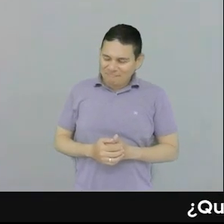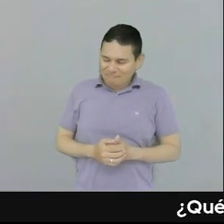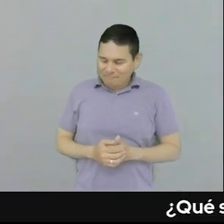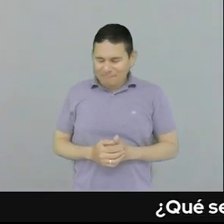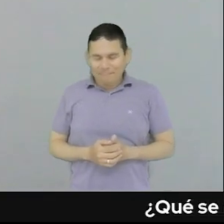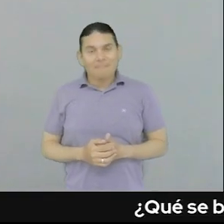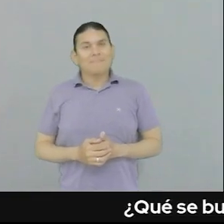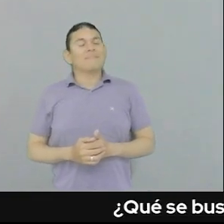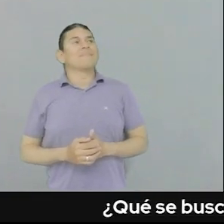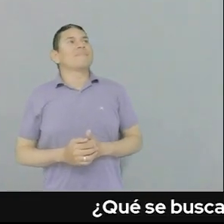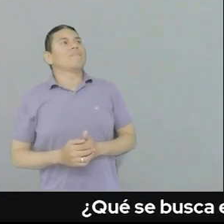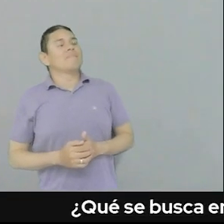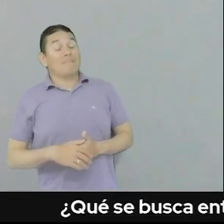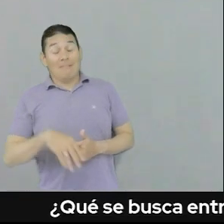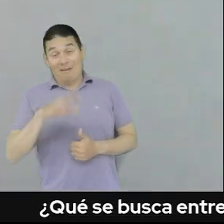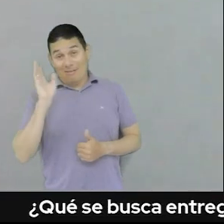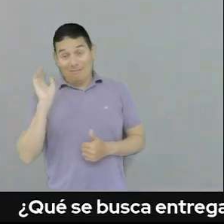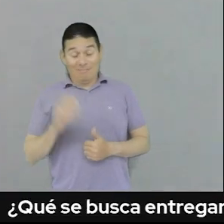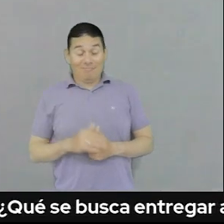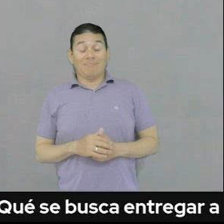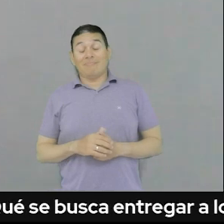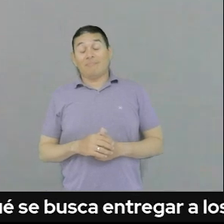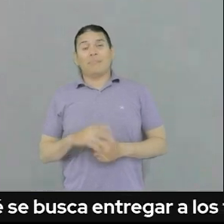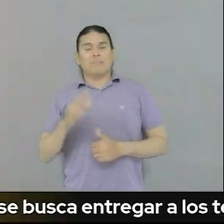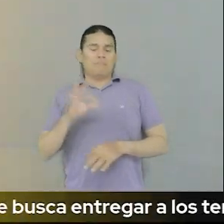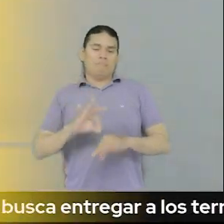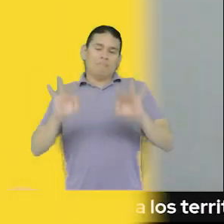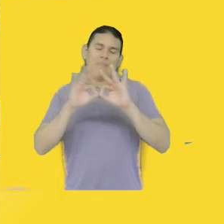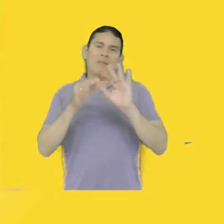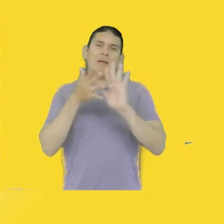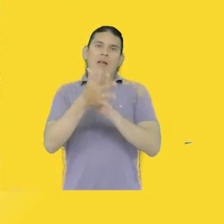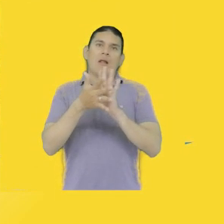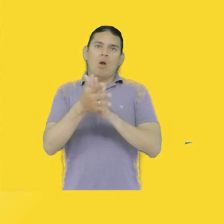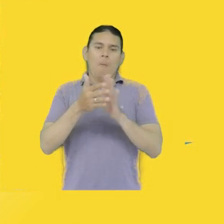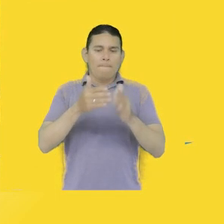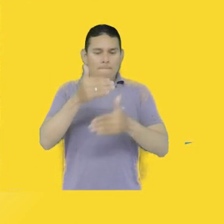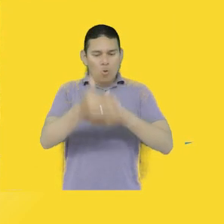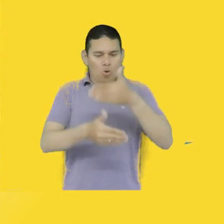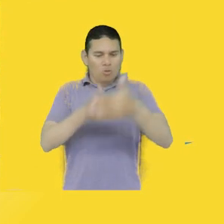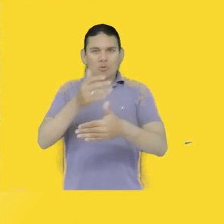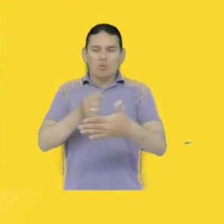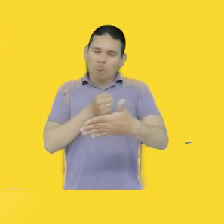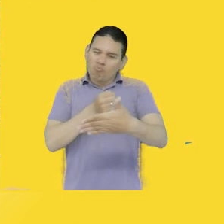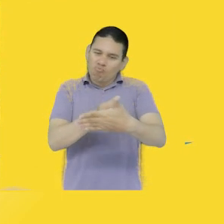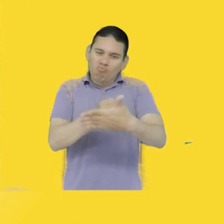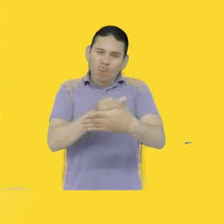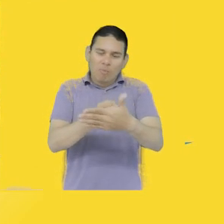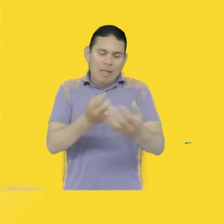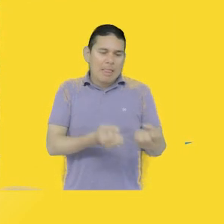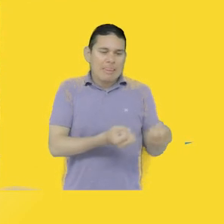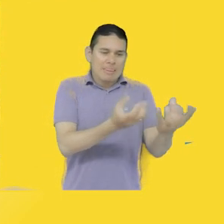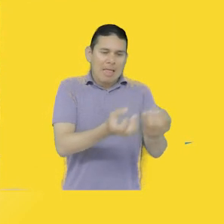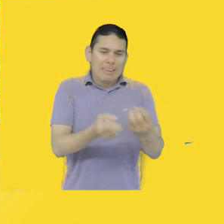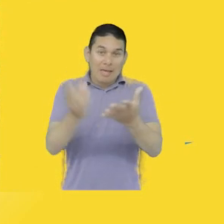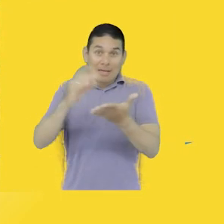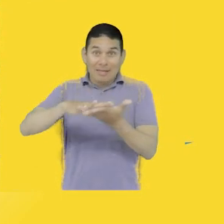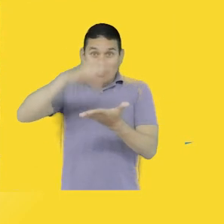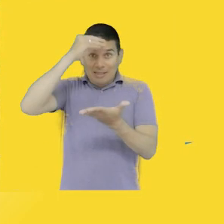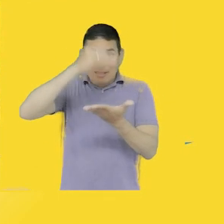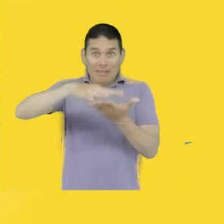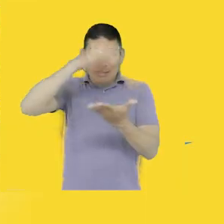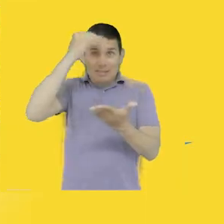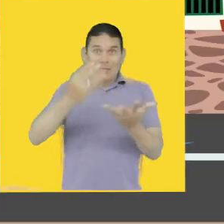Claro, Andrés. Es importante poderle contar a nuestra audiencia que en un proceso de gestión del conocimiento de las fases